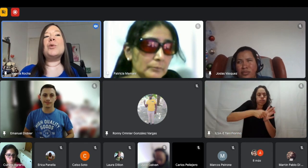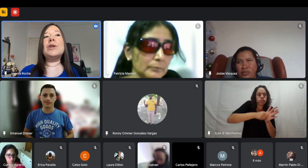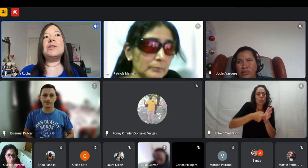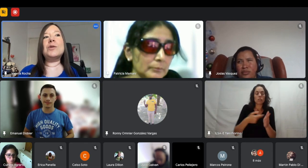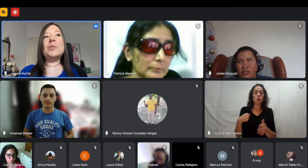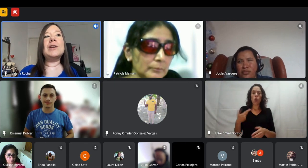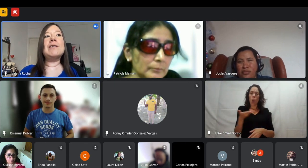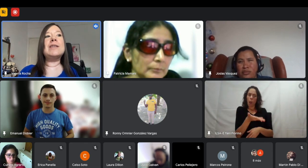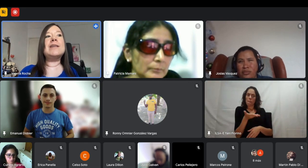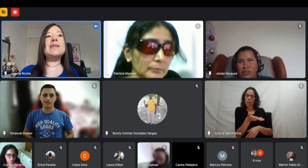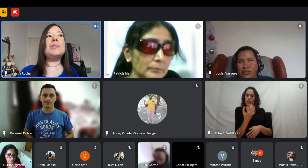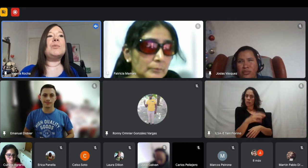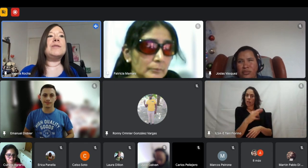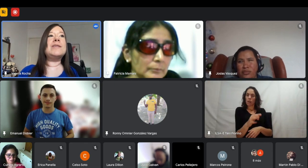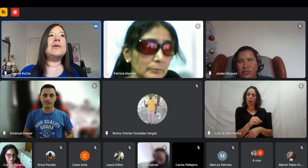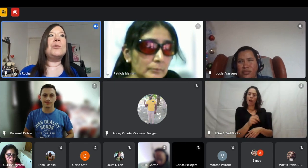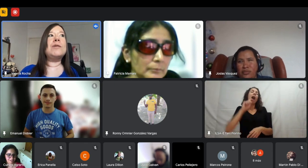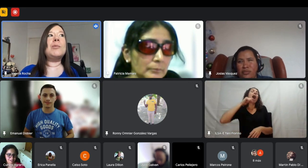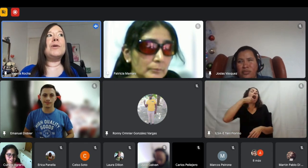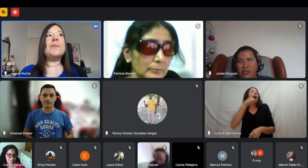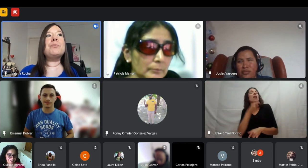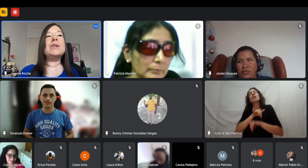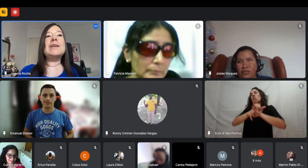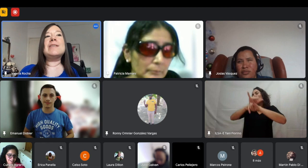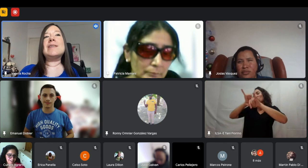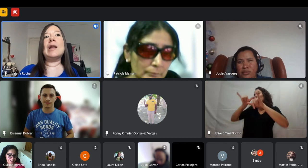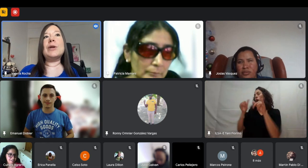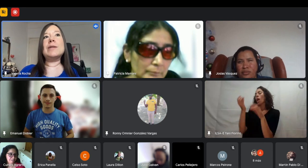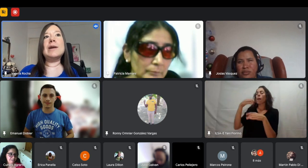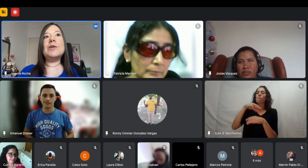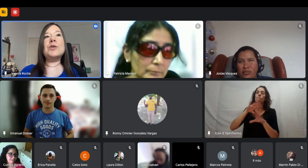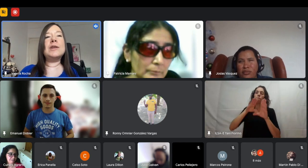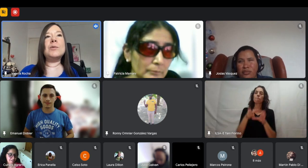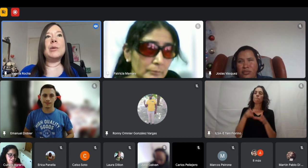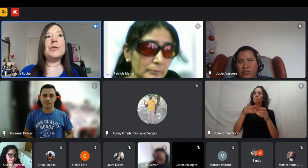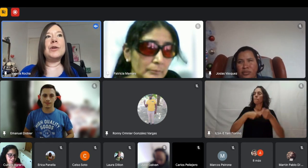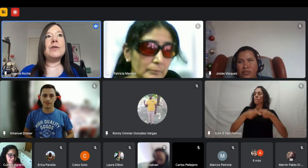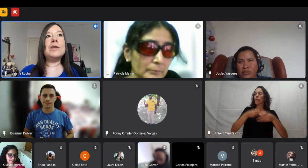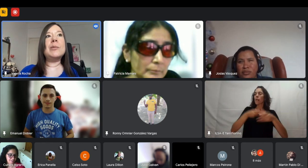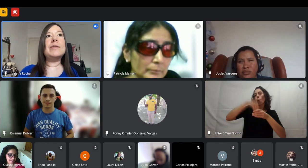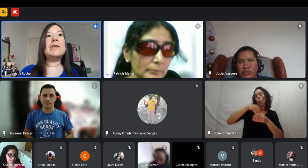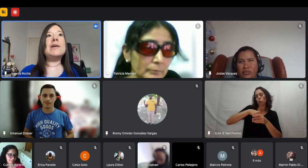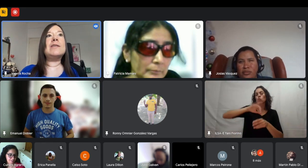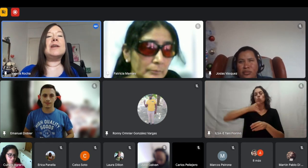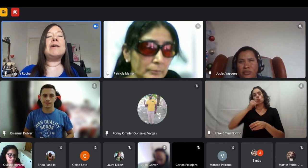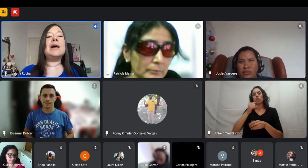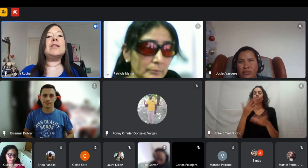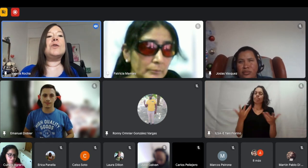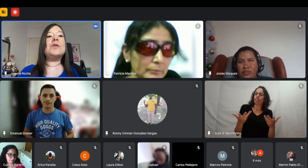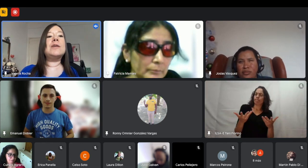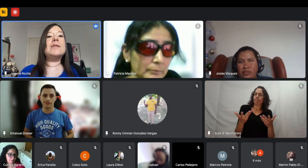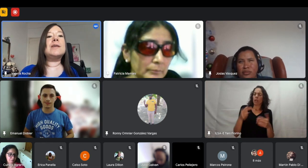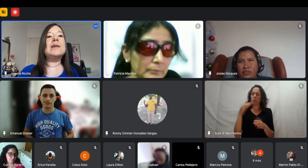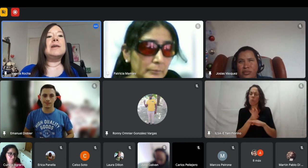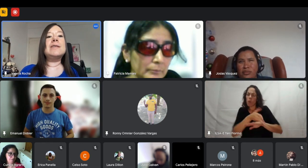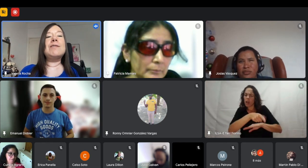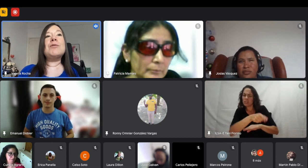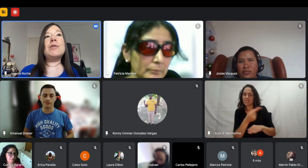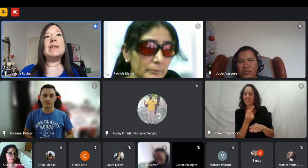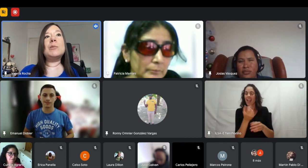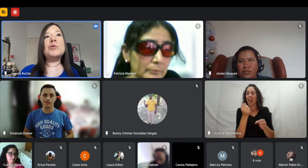queda muy bonito ¿no? para vender si mi empresa es inclusiva pero quizás en la práctica no tiene ninguna persona con discapacidad trabajando entonces